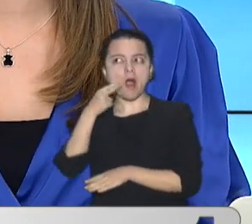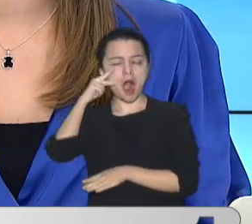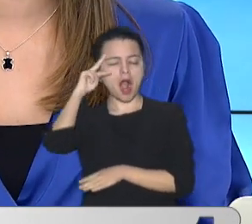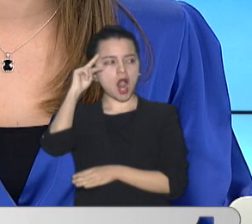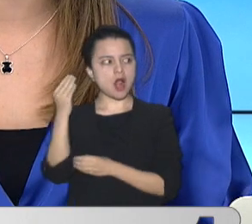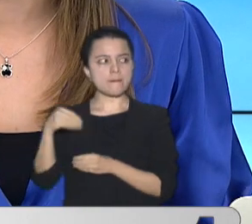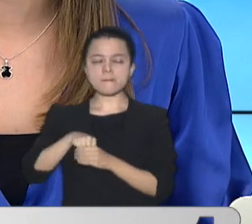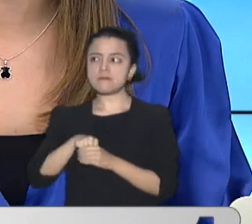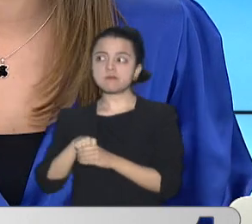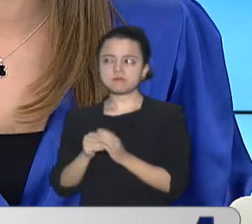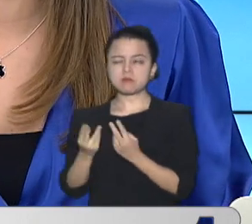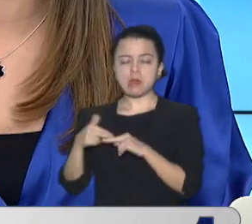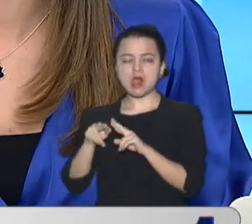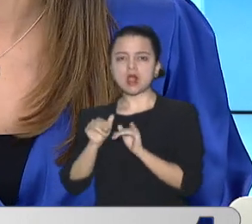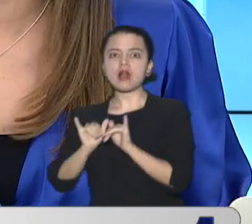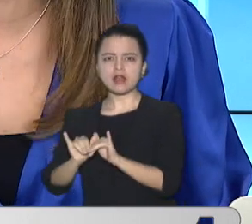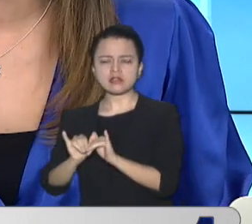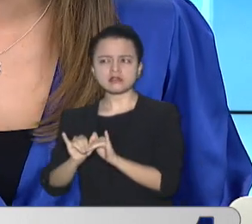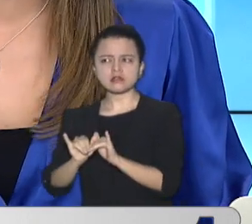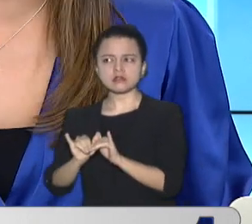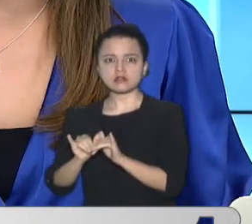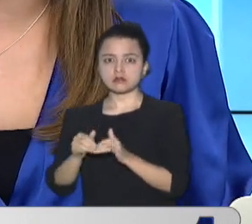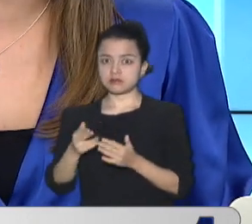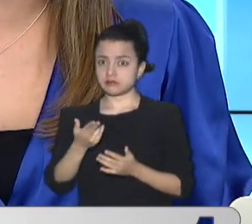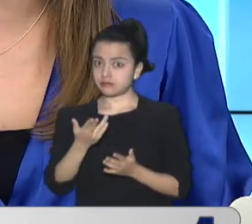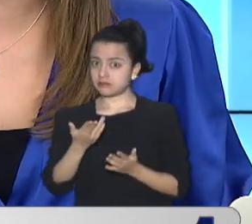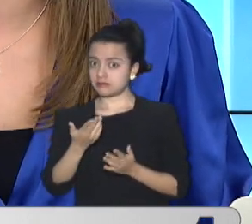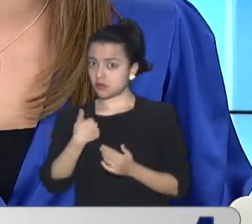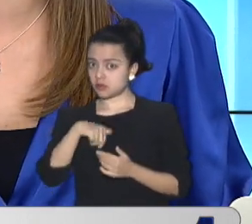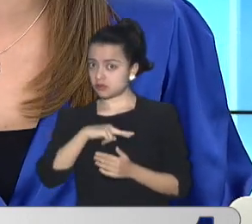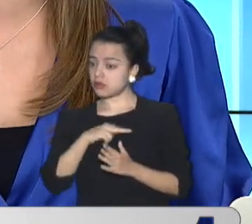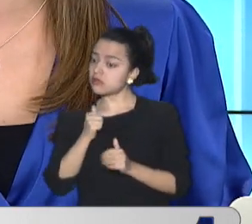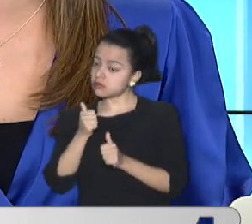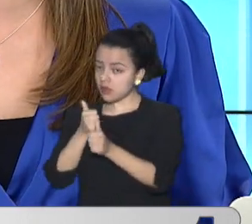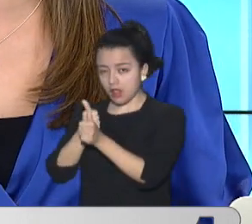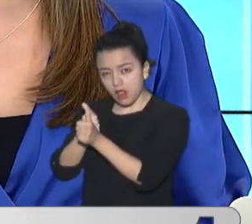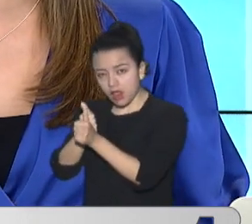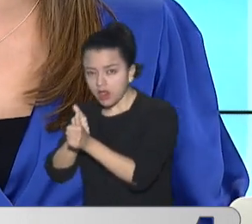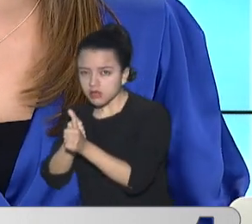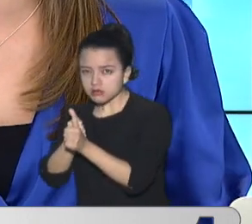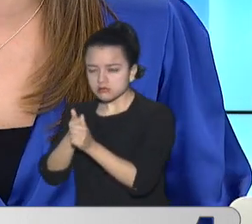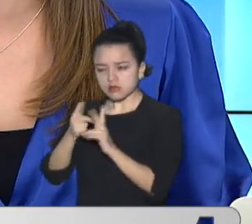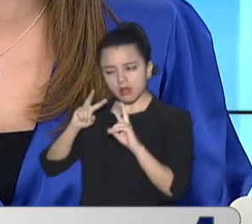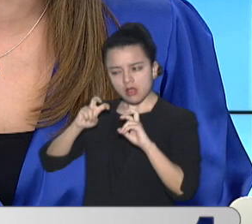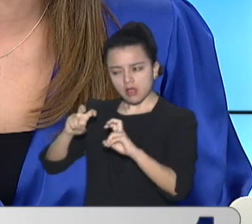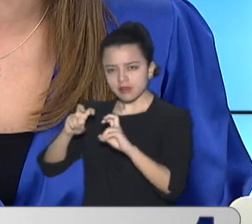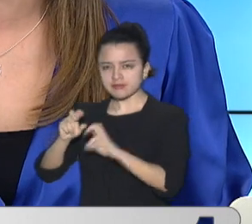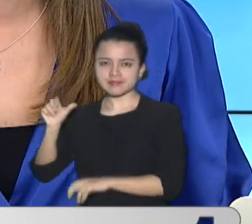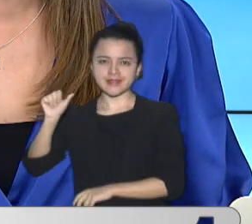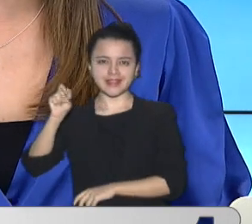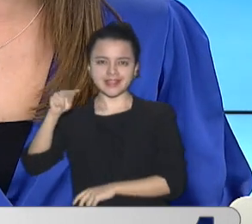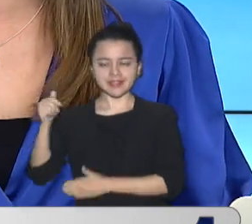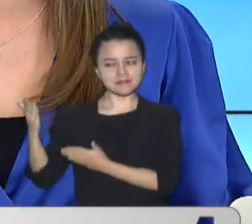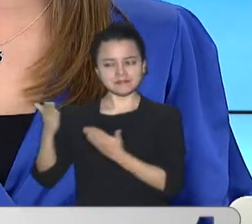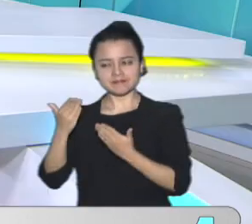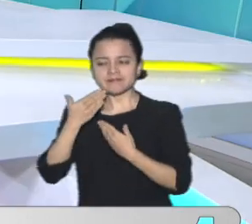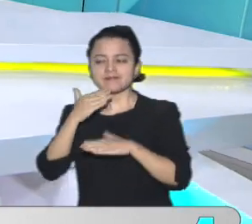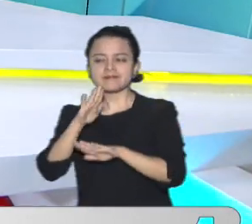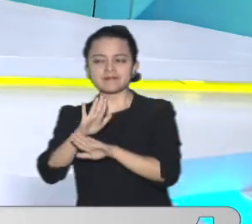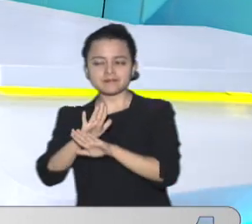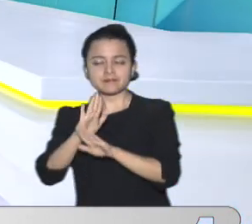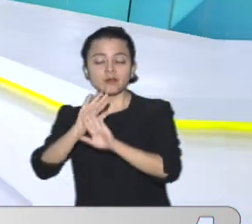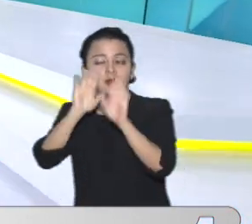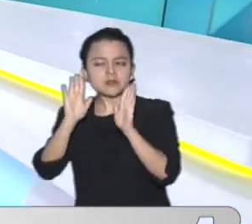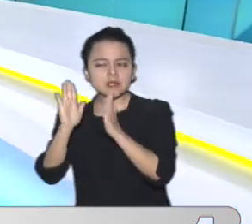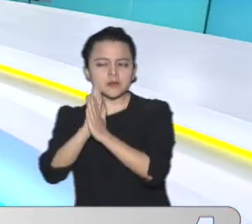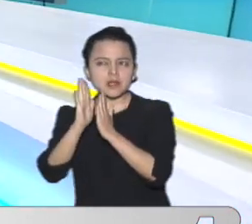Sus vehículos Para ofrecer Servicios sexuales Le hacemos seguimiento Al desarrollo De esta noticia Con Ana Mercedes Ariza Ana Que han dicho Las